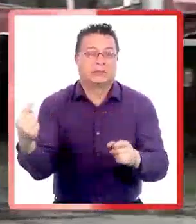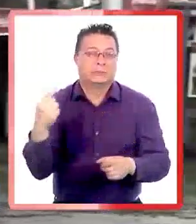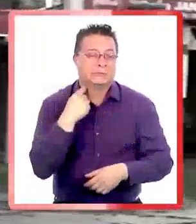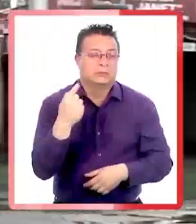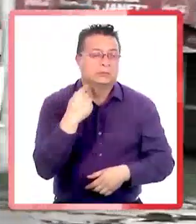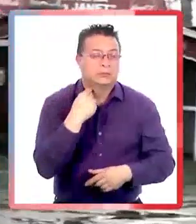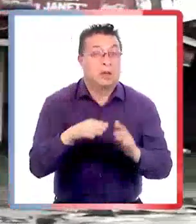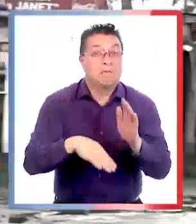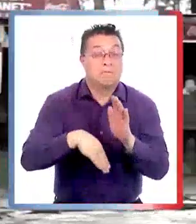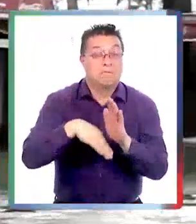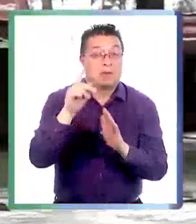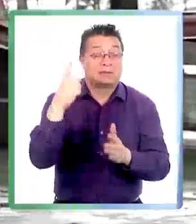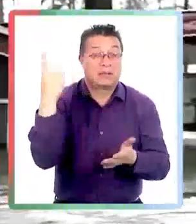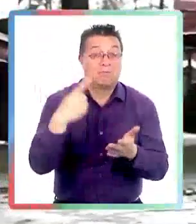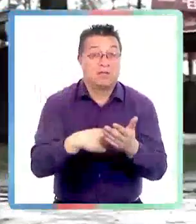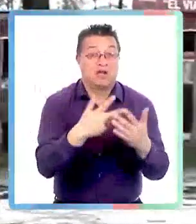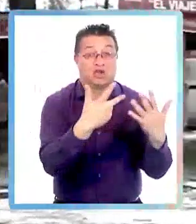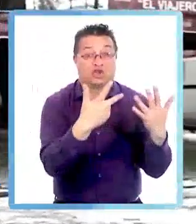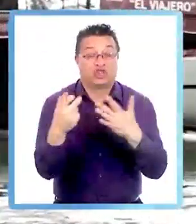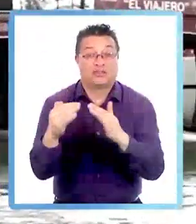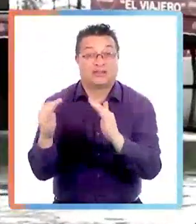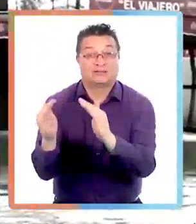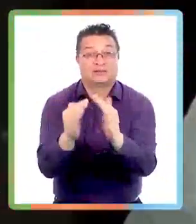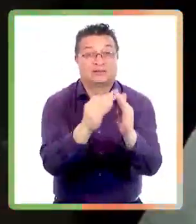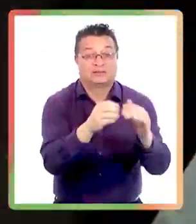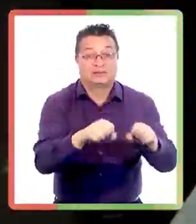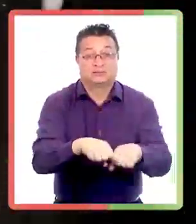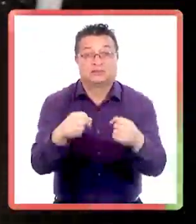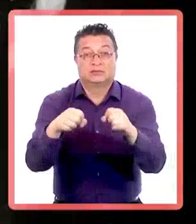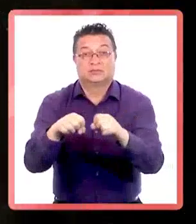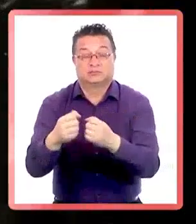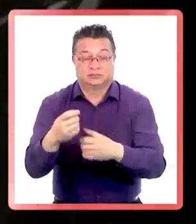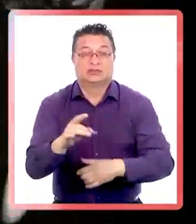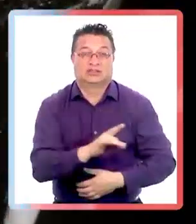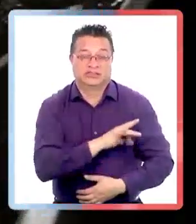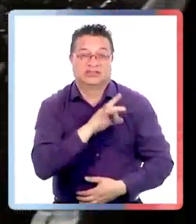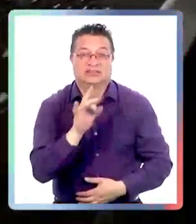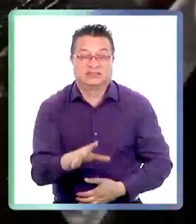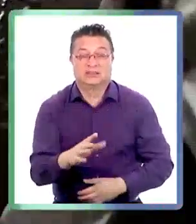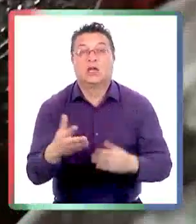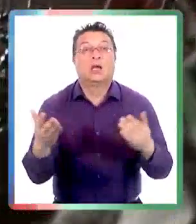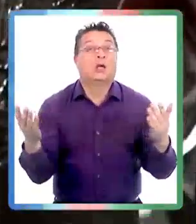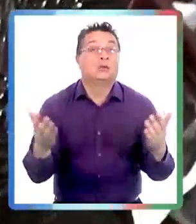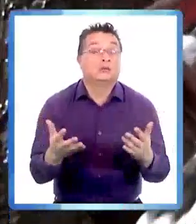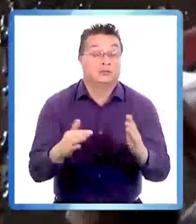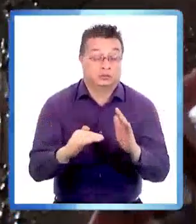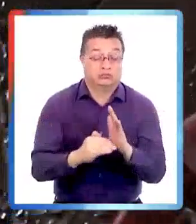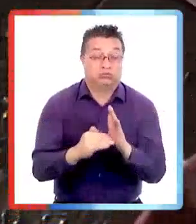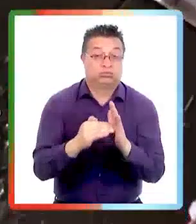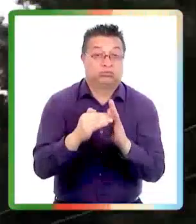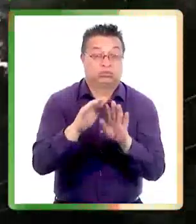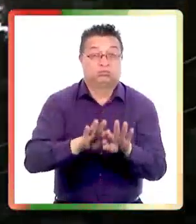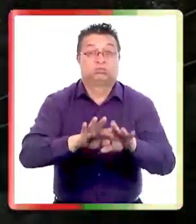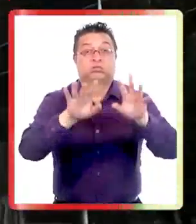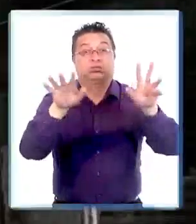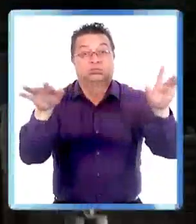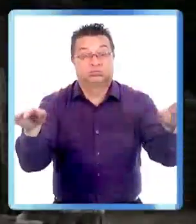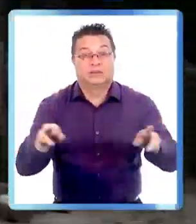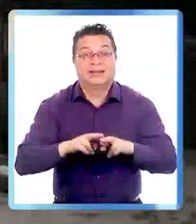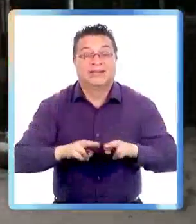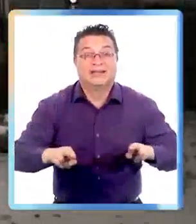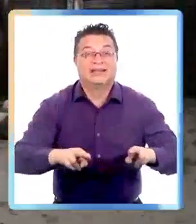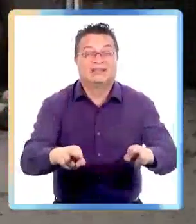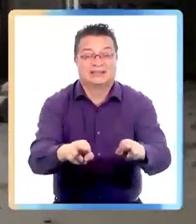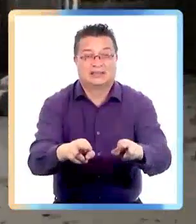afectadas y más de 1.800 viviendas destruidas a nivel nacional debido a la crecida y desbordes